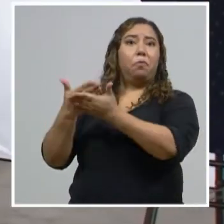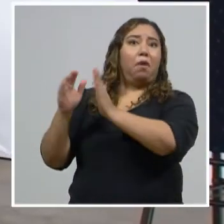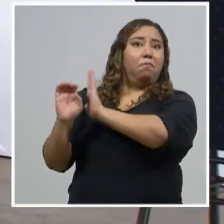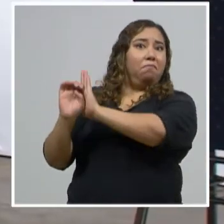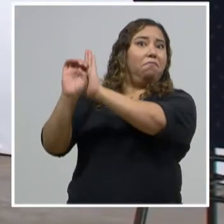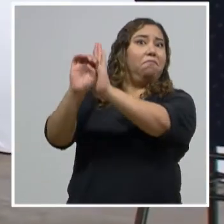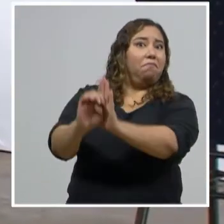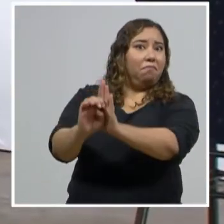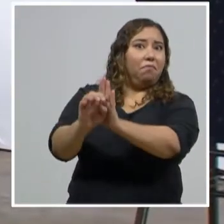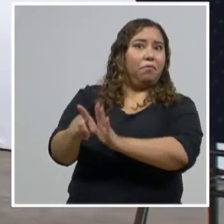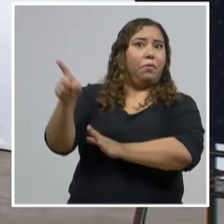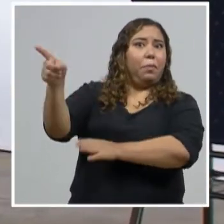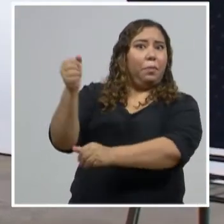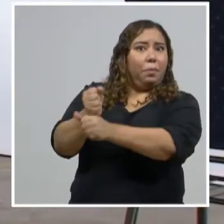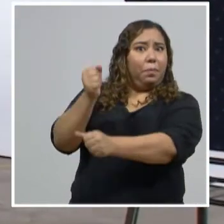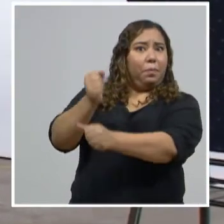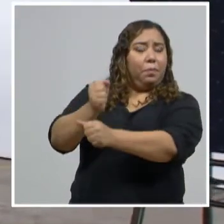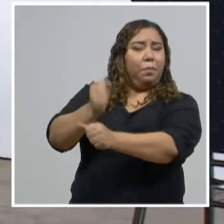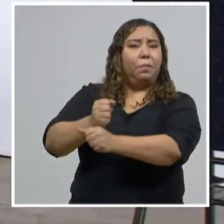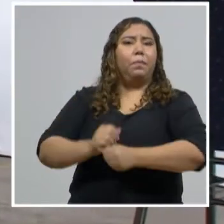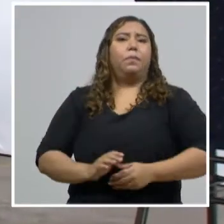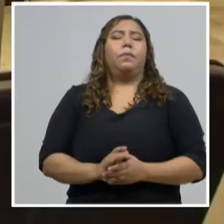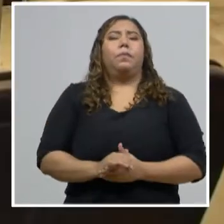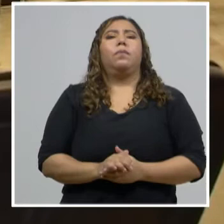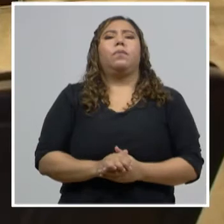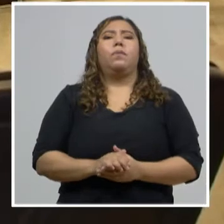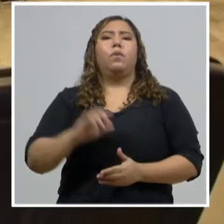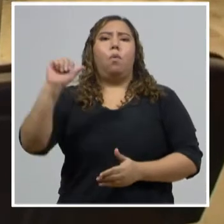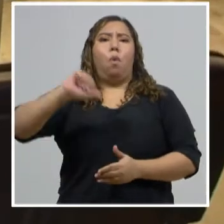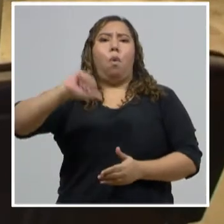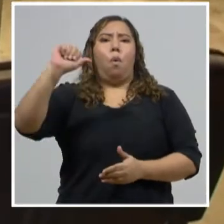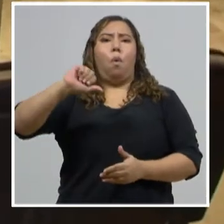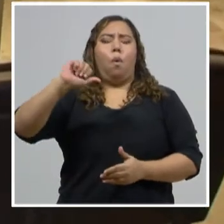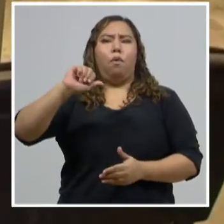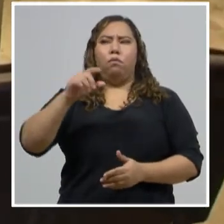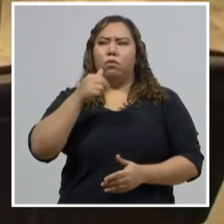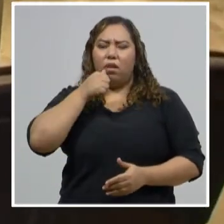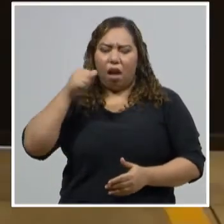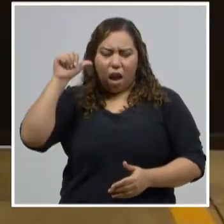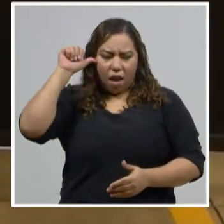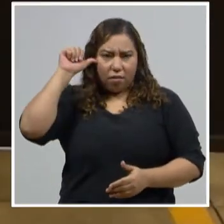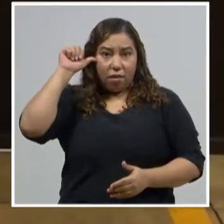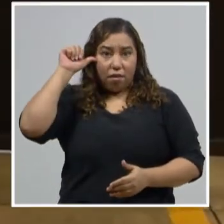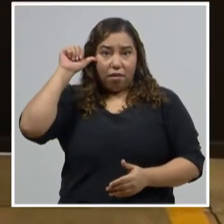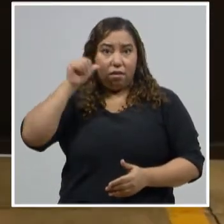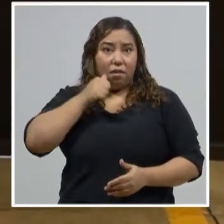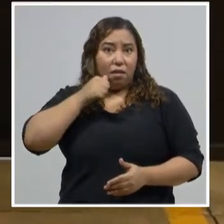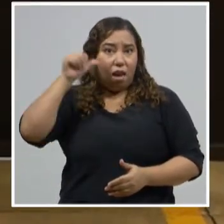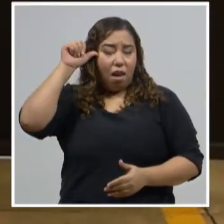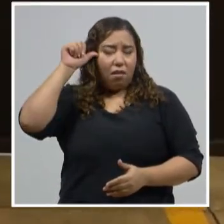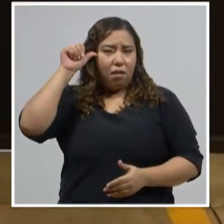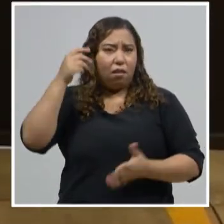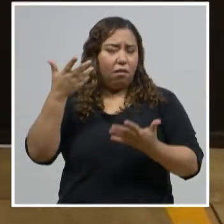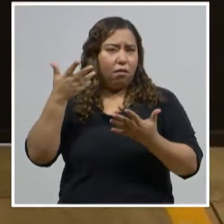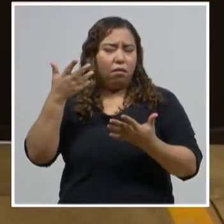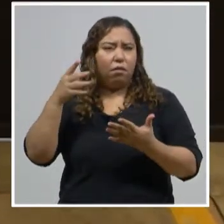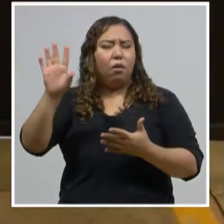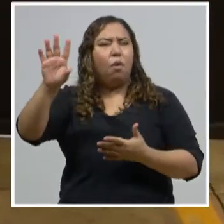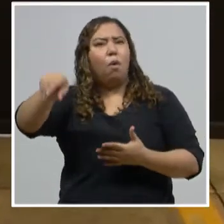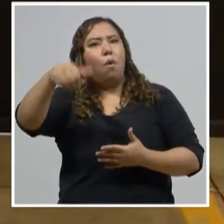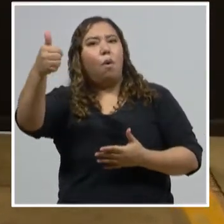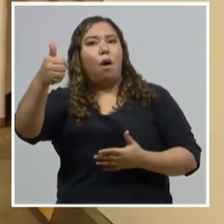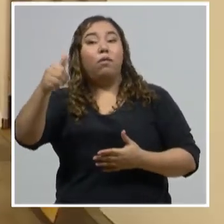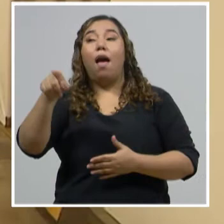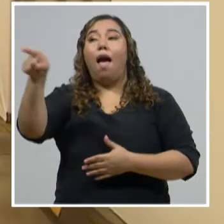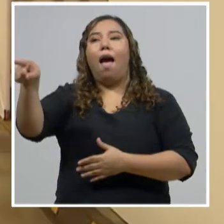Es el que también hoy se está inaugurando, o ayer se inauguró y ahora ya está de servicio el otro centro